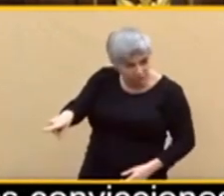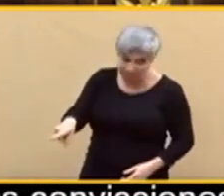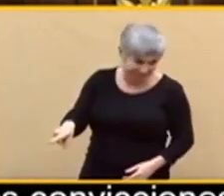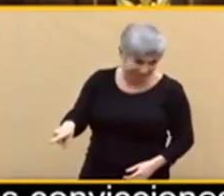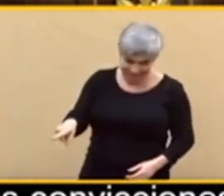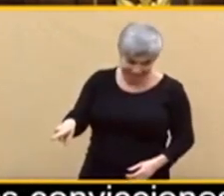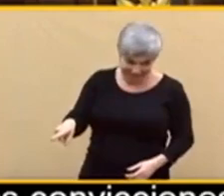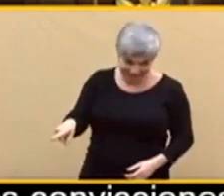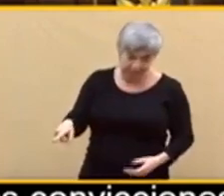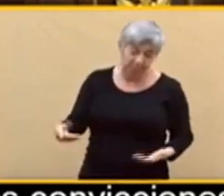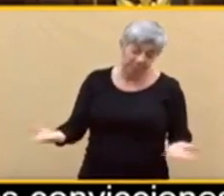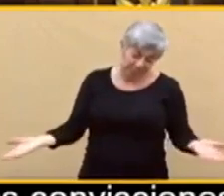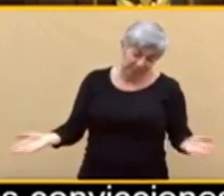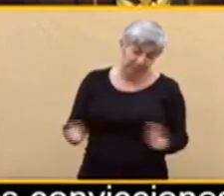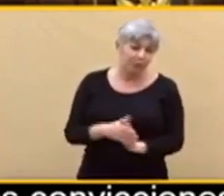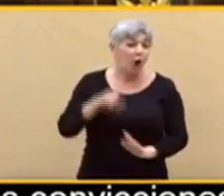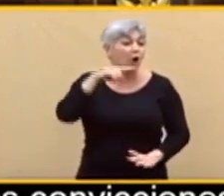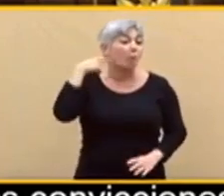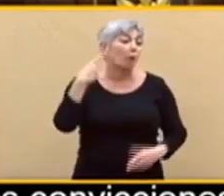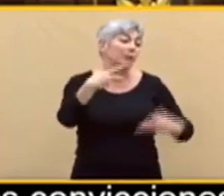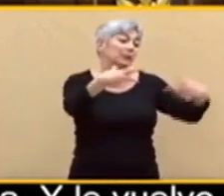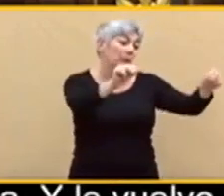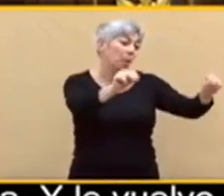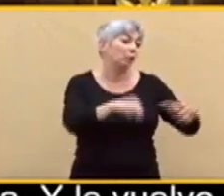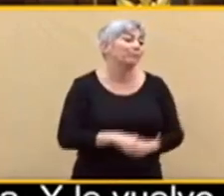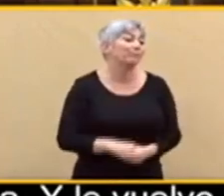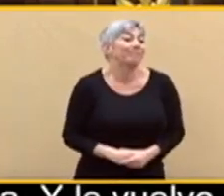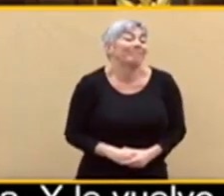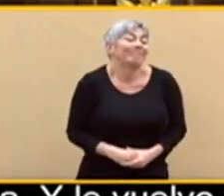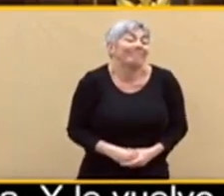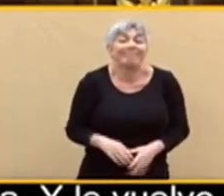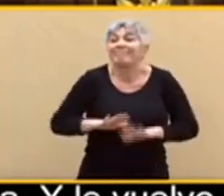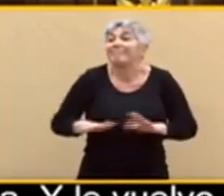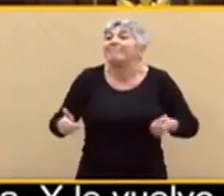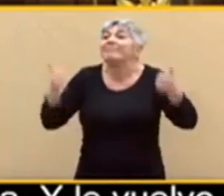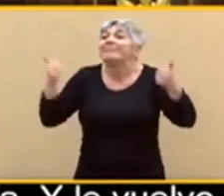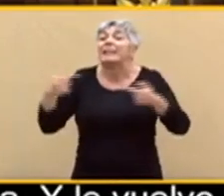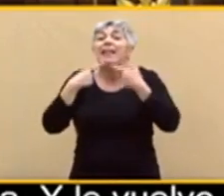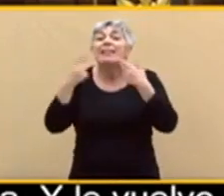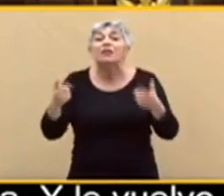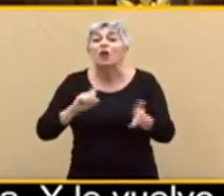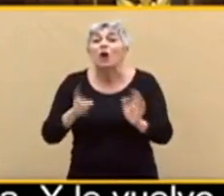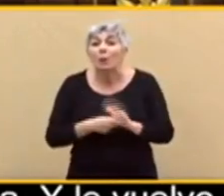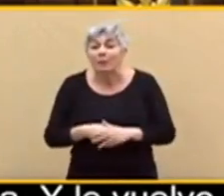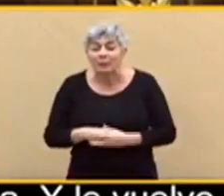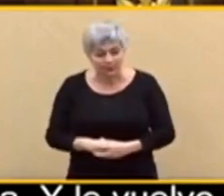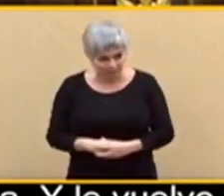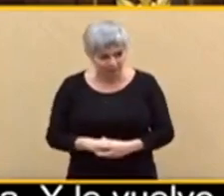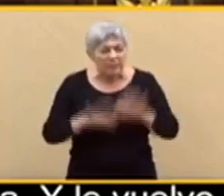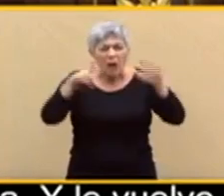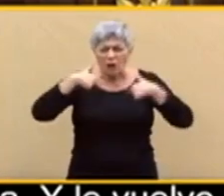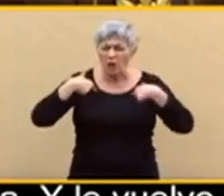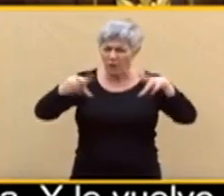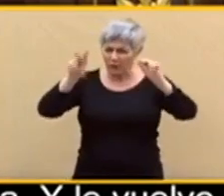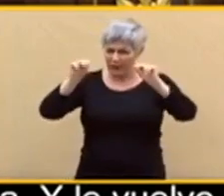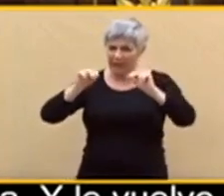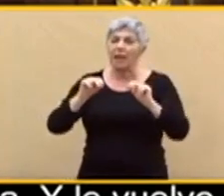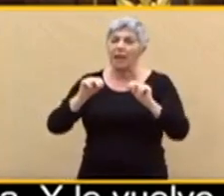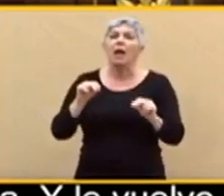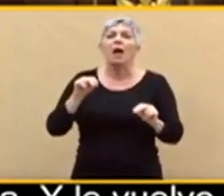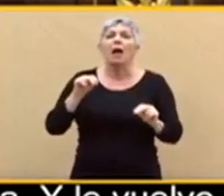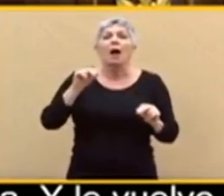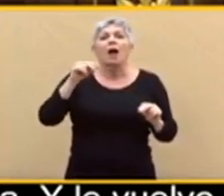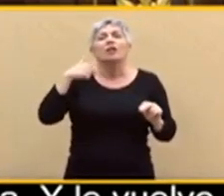Pues compromiso tampoco. Así que ya está todo dicho. Acabo. Y lo haré recordando